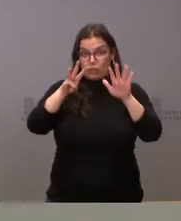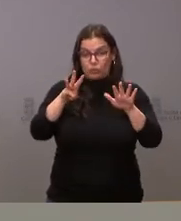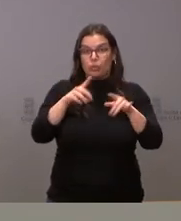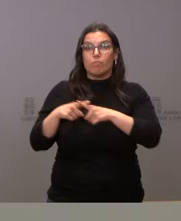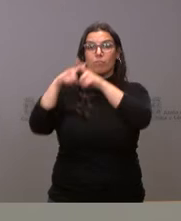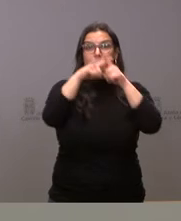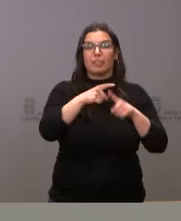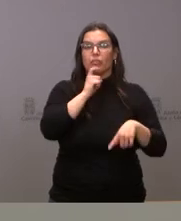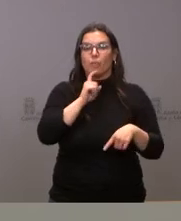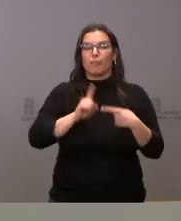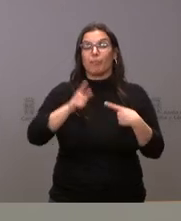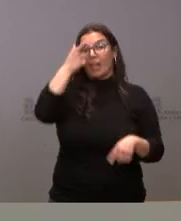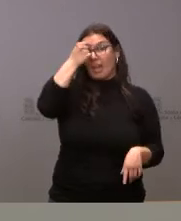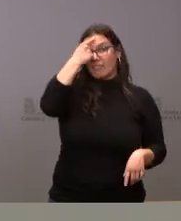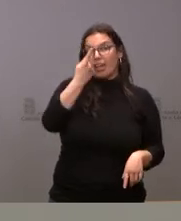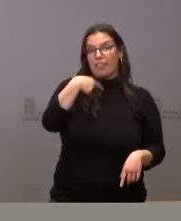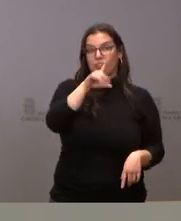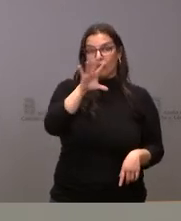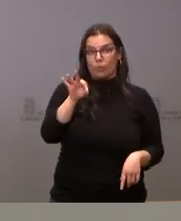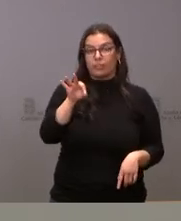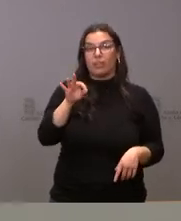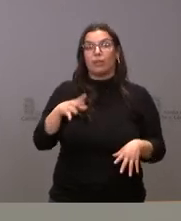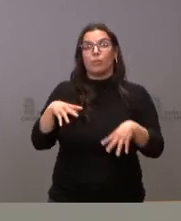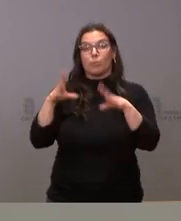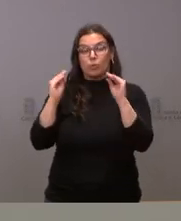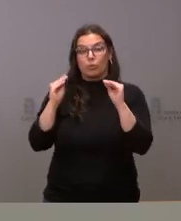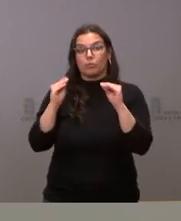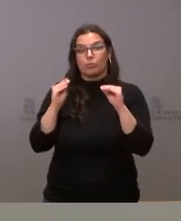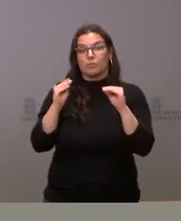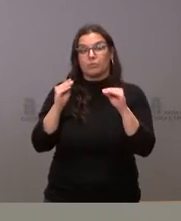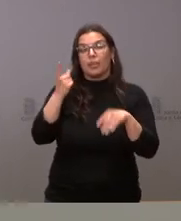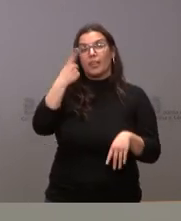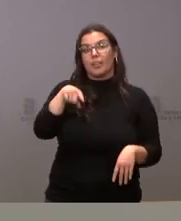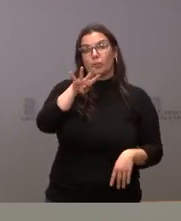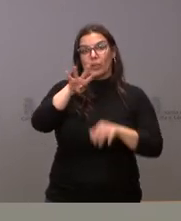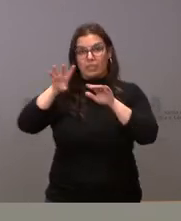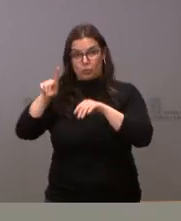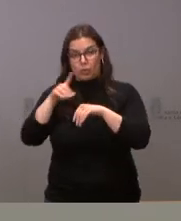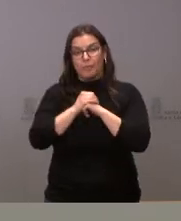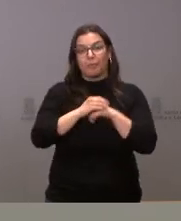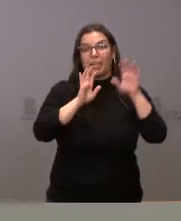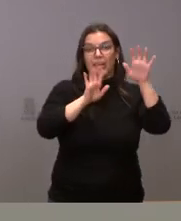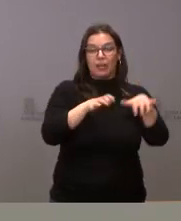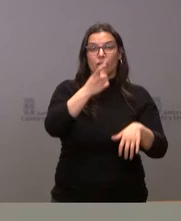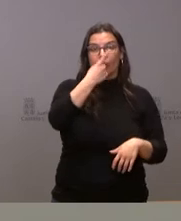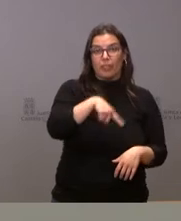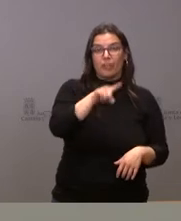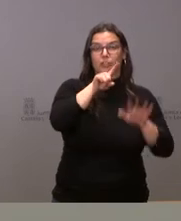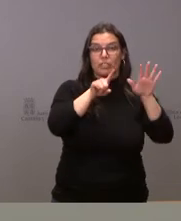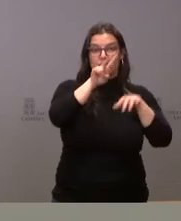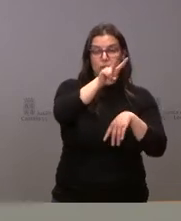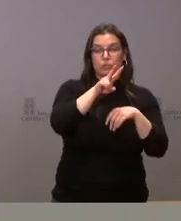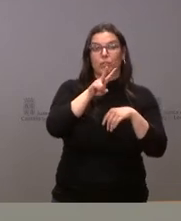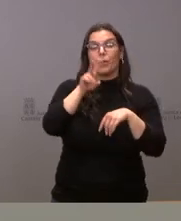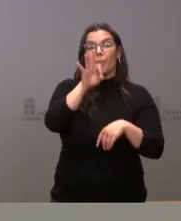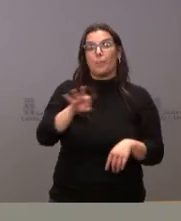provincias como siguen Ávila 150, Burgos 141, León 162,